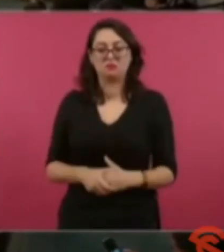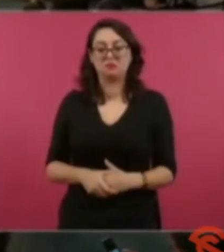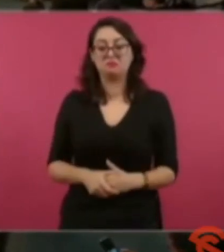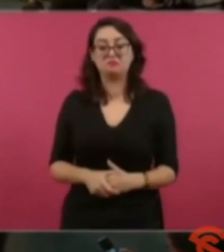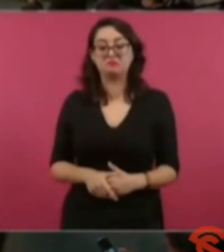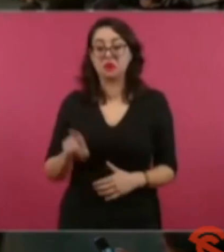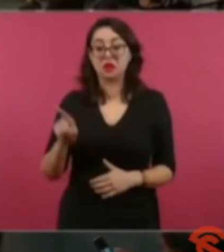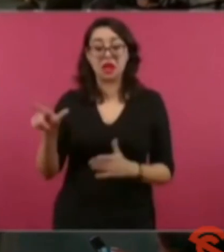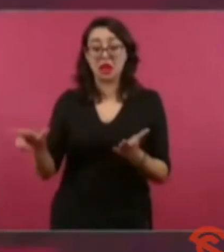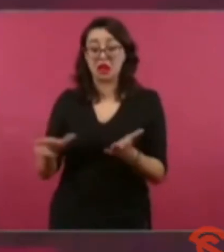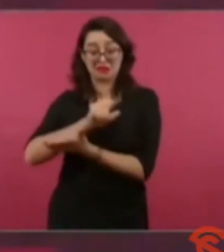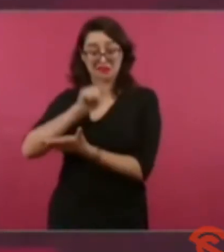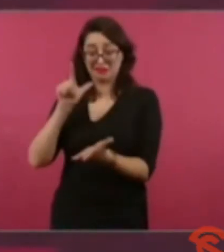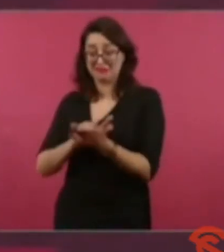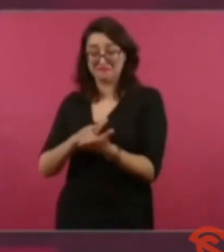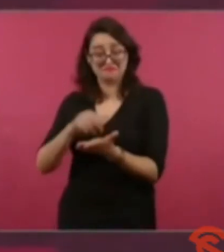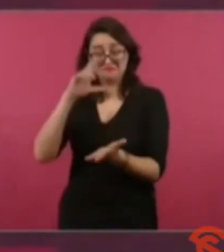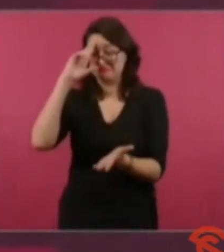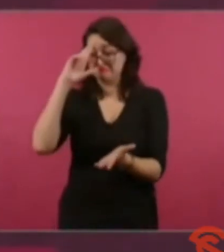es la ley, no.